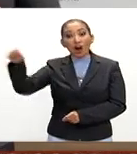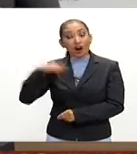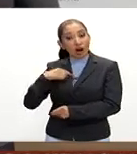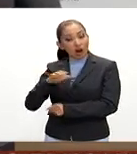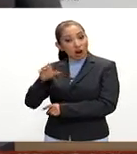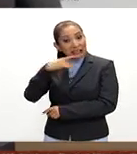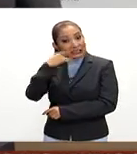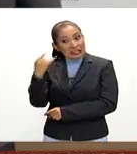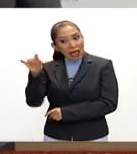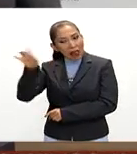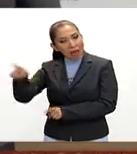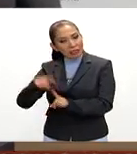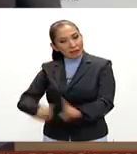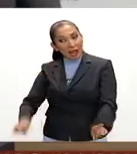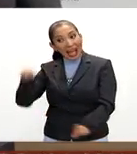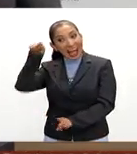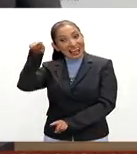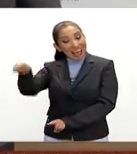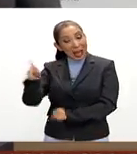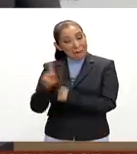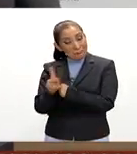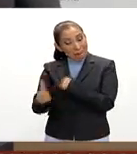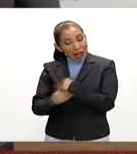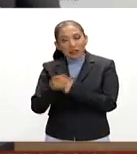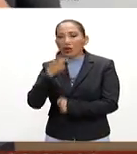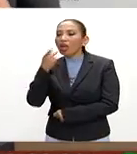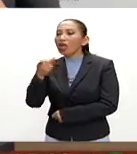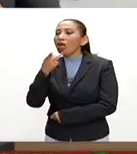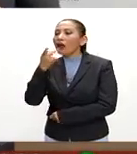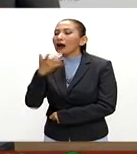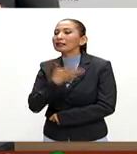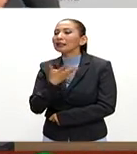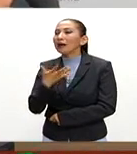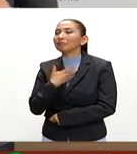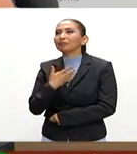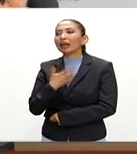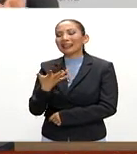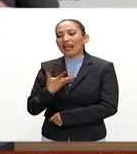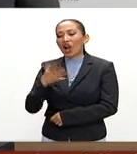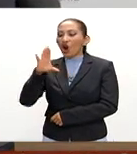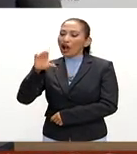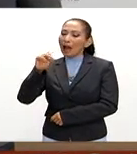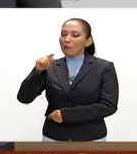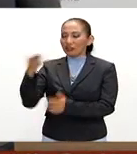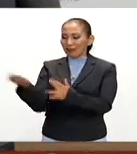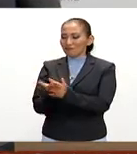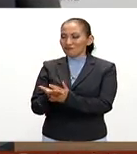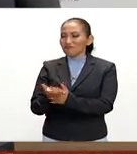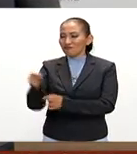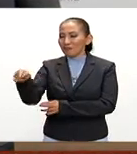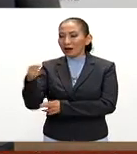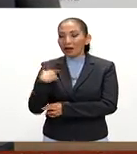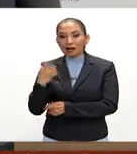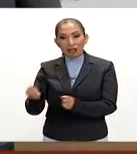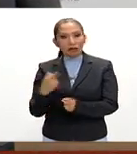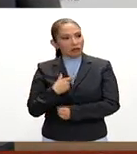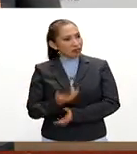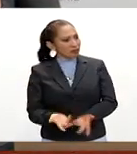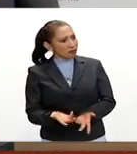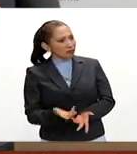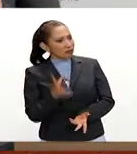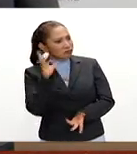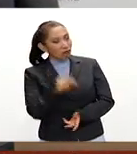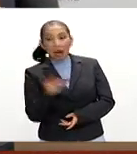chilenos no tanto si en aquel país sudamericano decimos que tenemos un camote para compartir seguramente nos lo van a negar